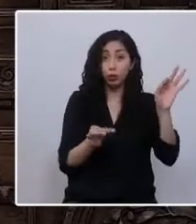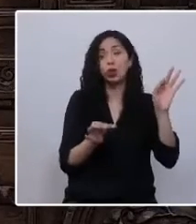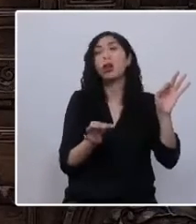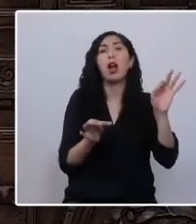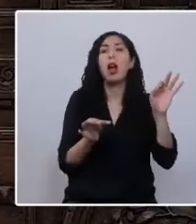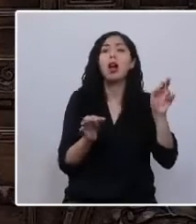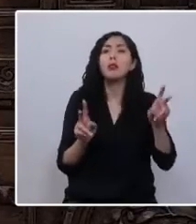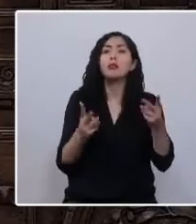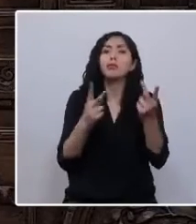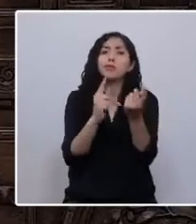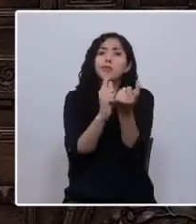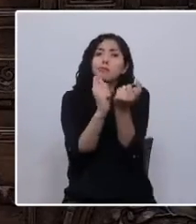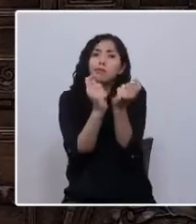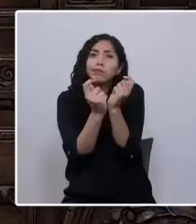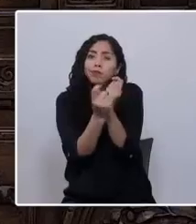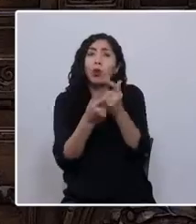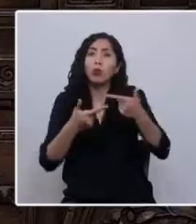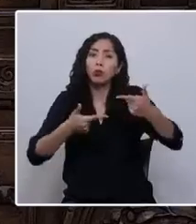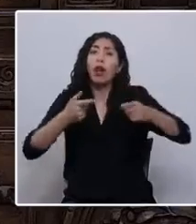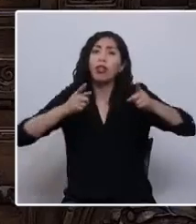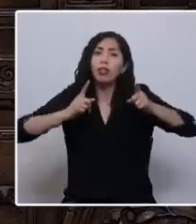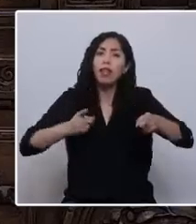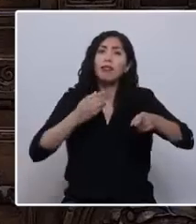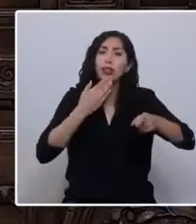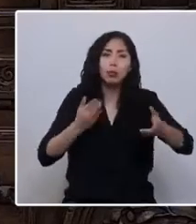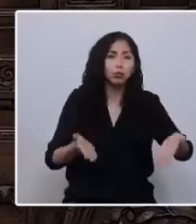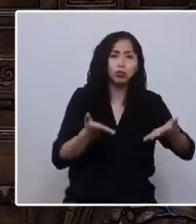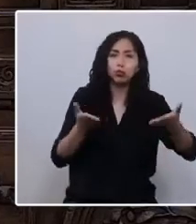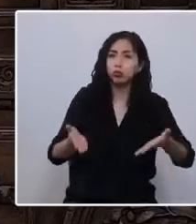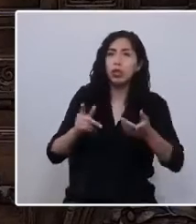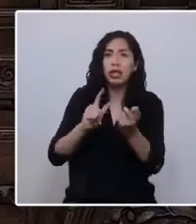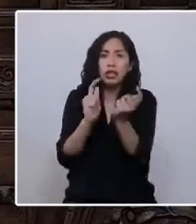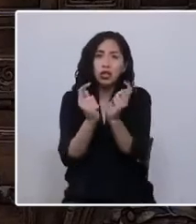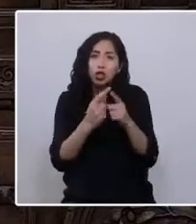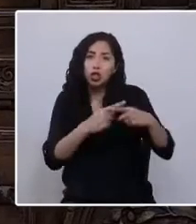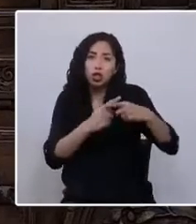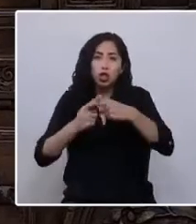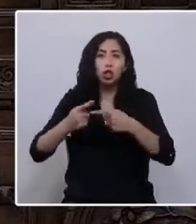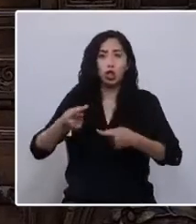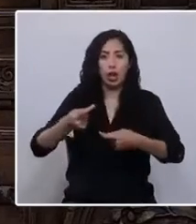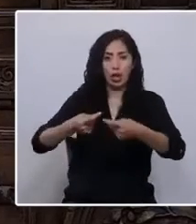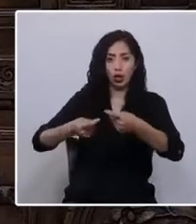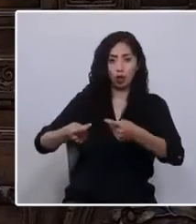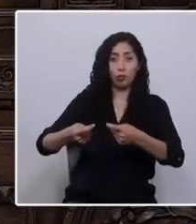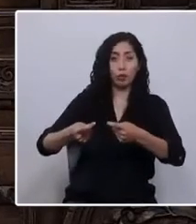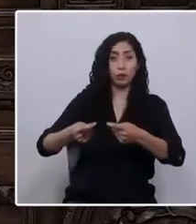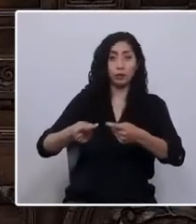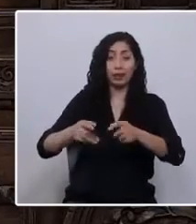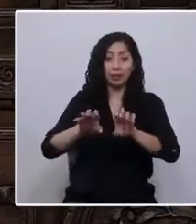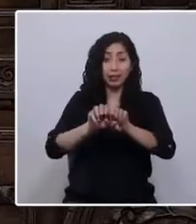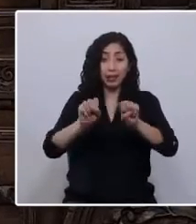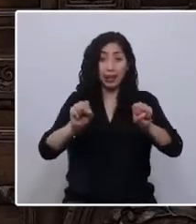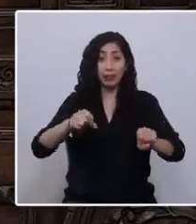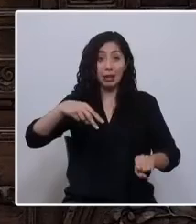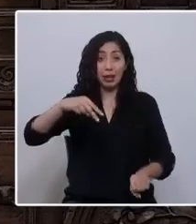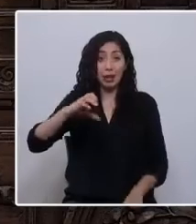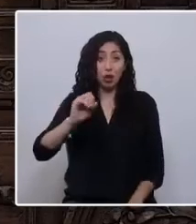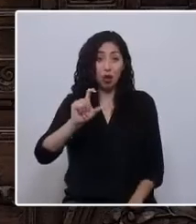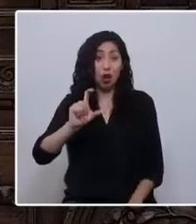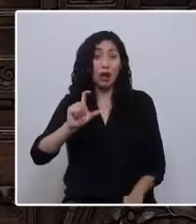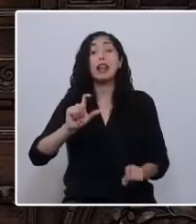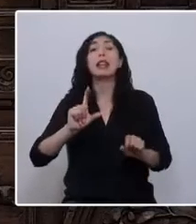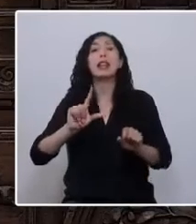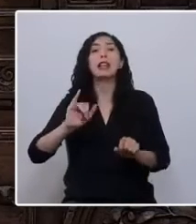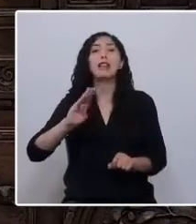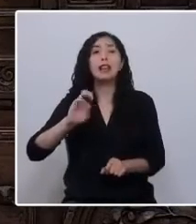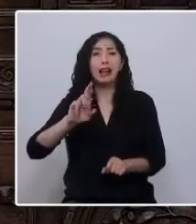transición política, debe motivar una transición socioeconómica, que nos aleje de un sistema neoliberal basado en una